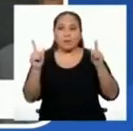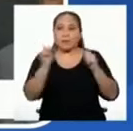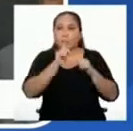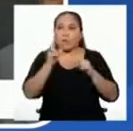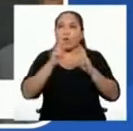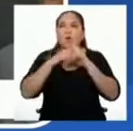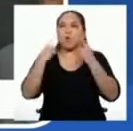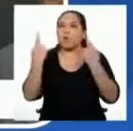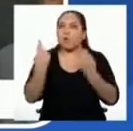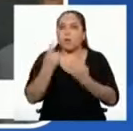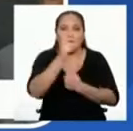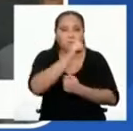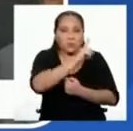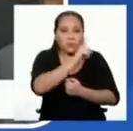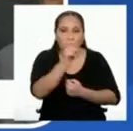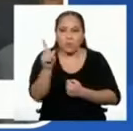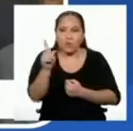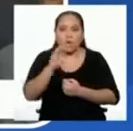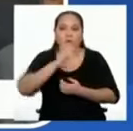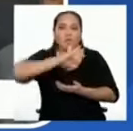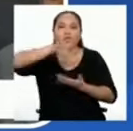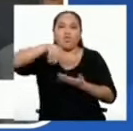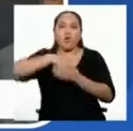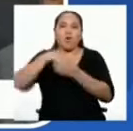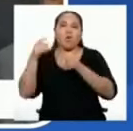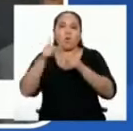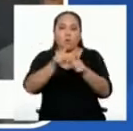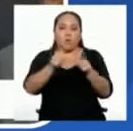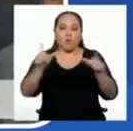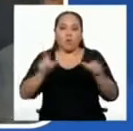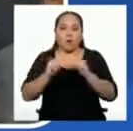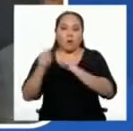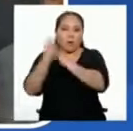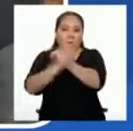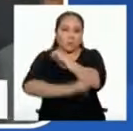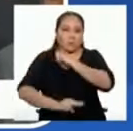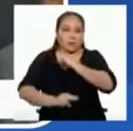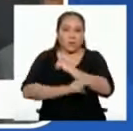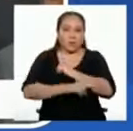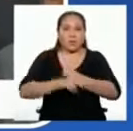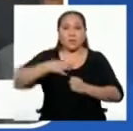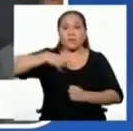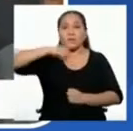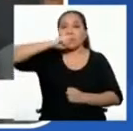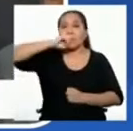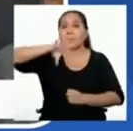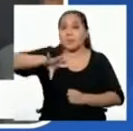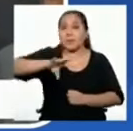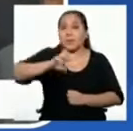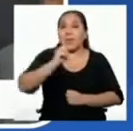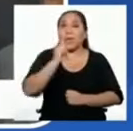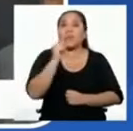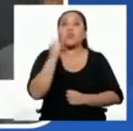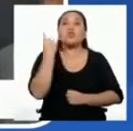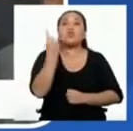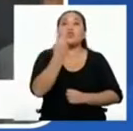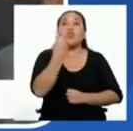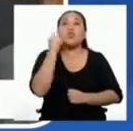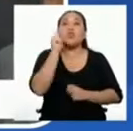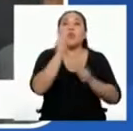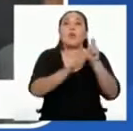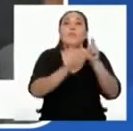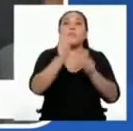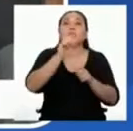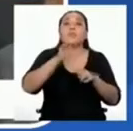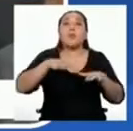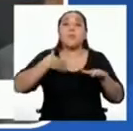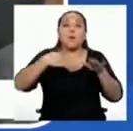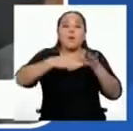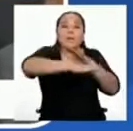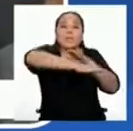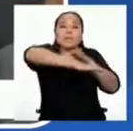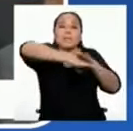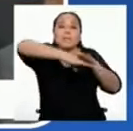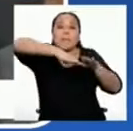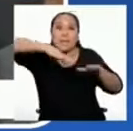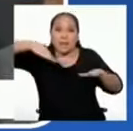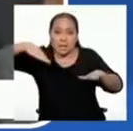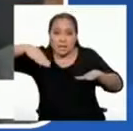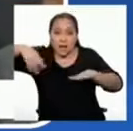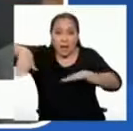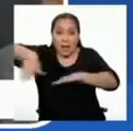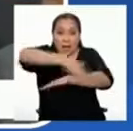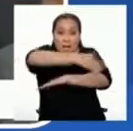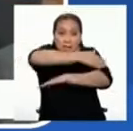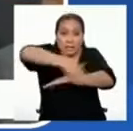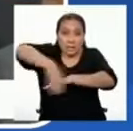nacional. Se establece que las personas únicamente pueden circular por las vías de uso